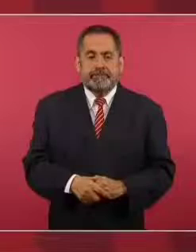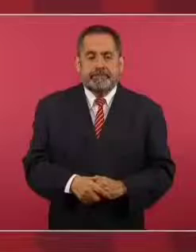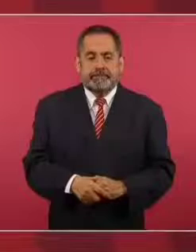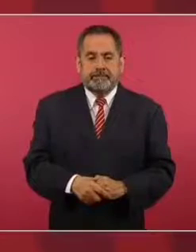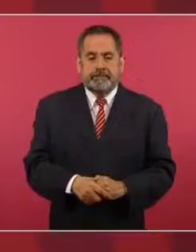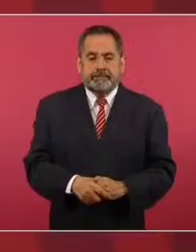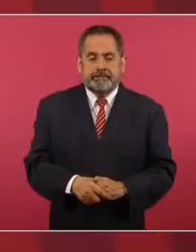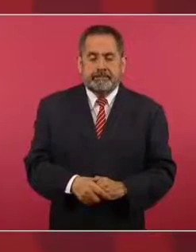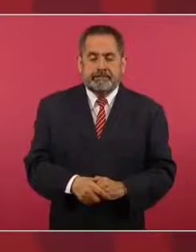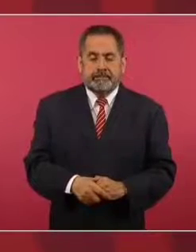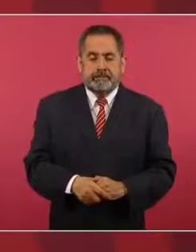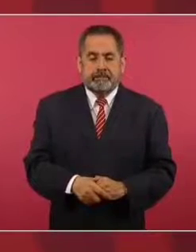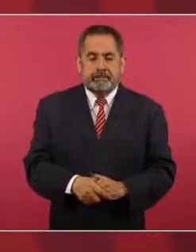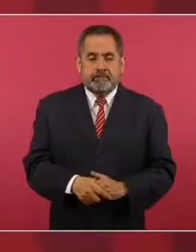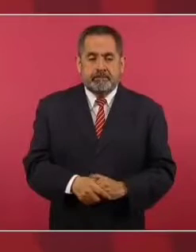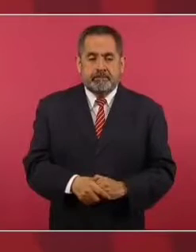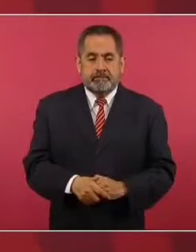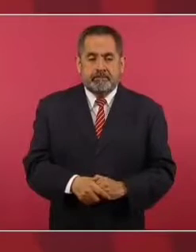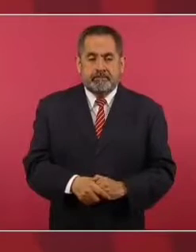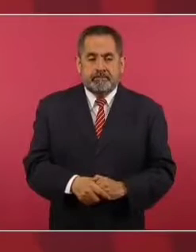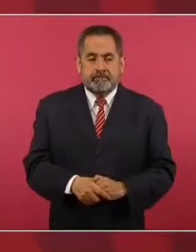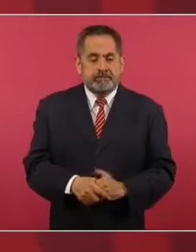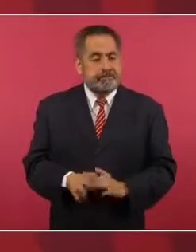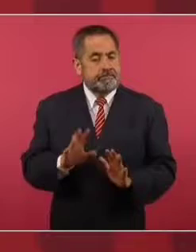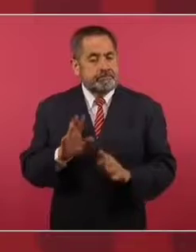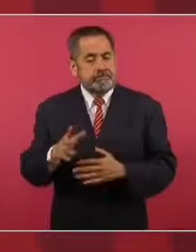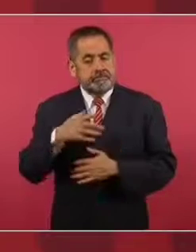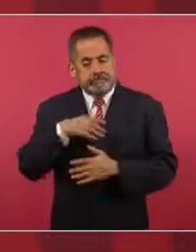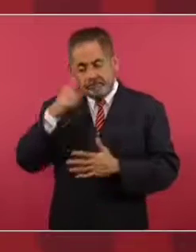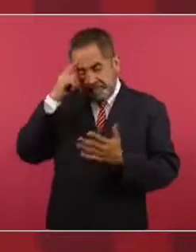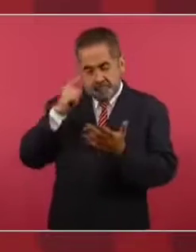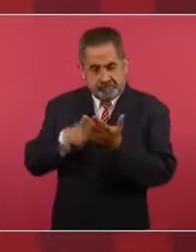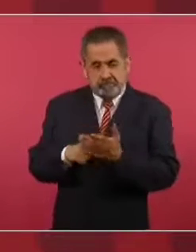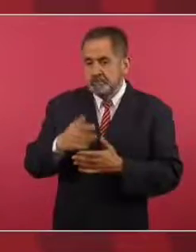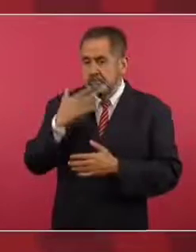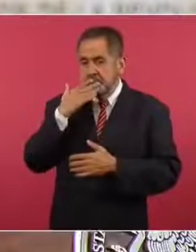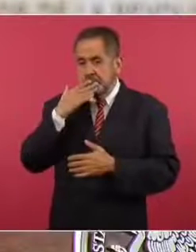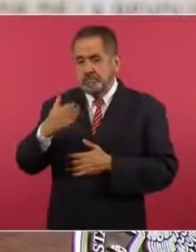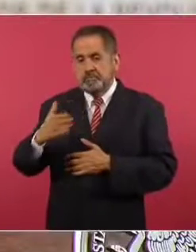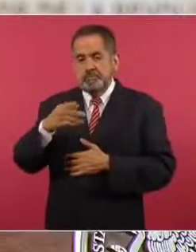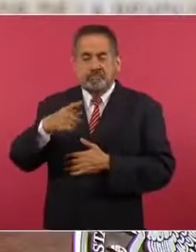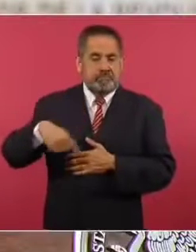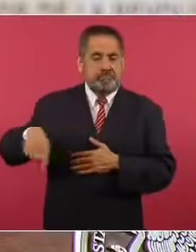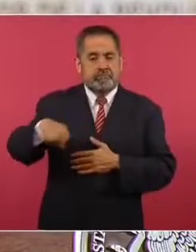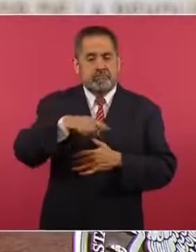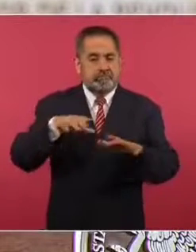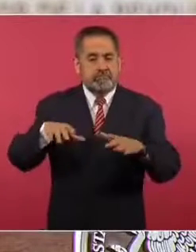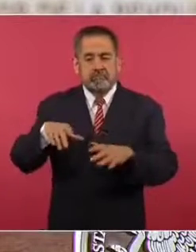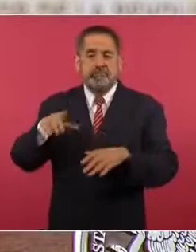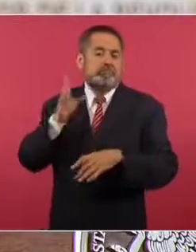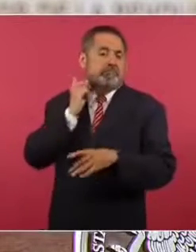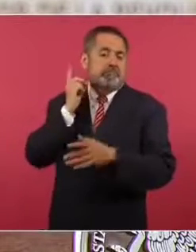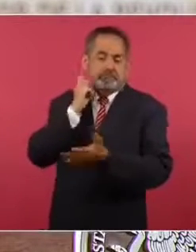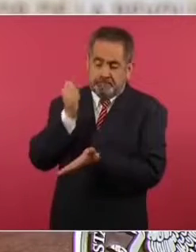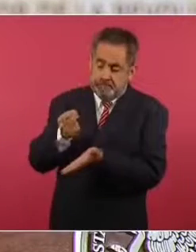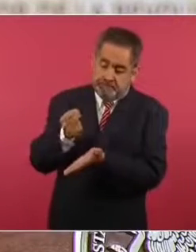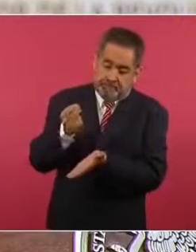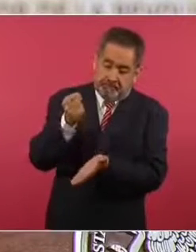Yo creo que fue muy buena la aprobación